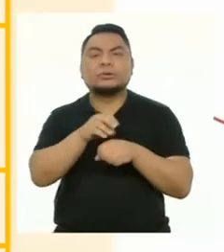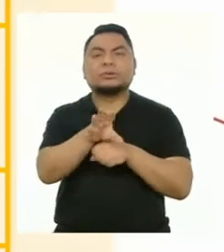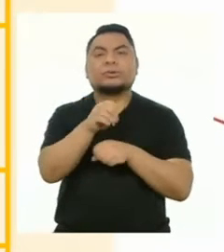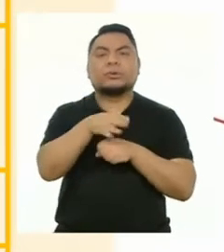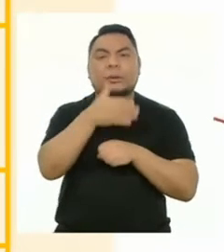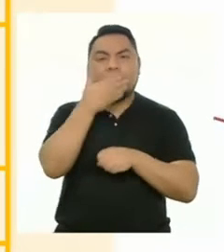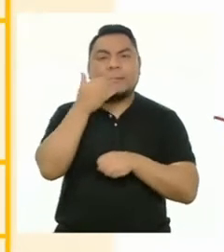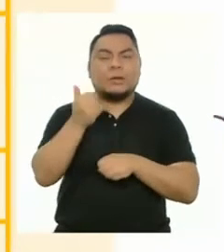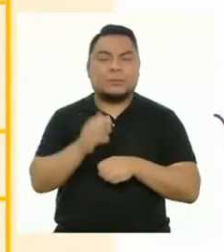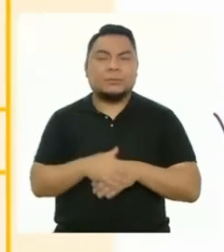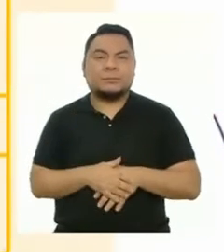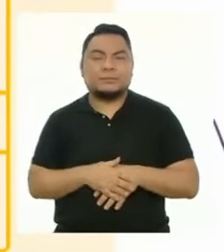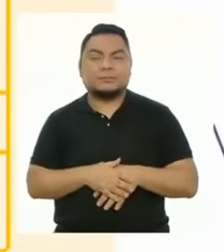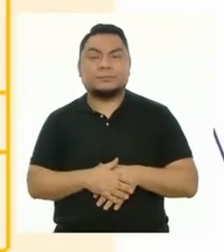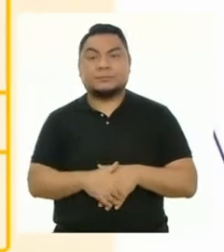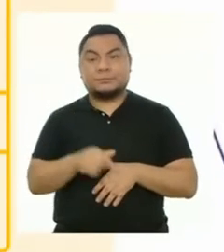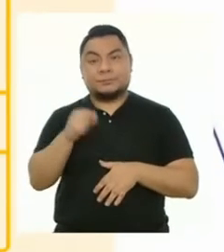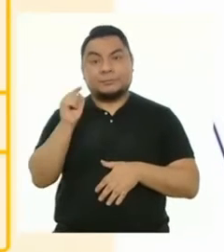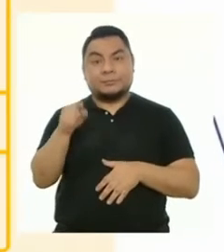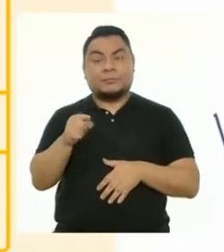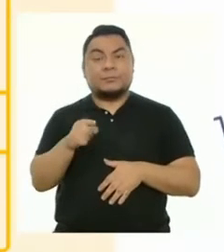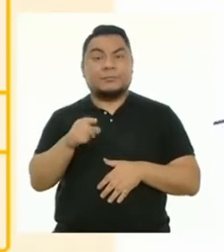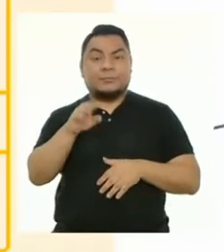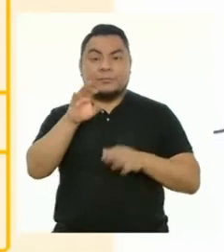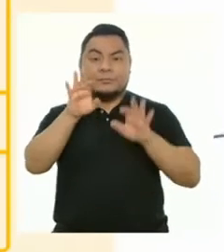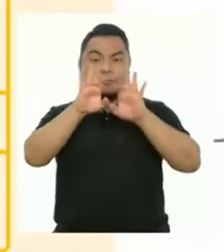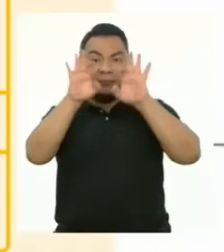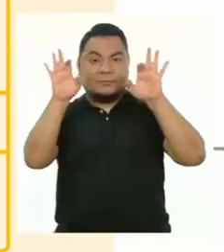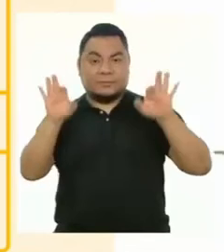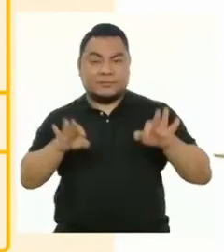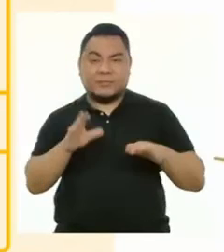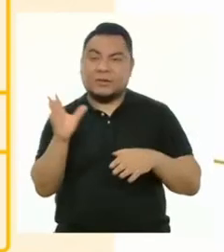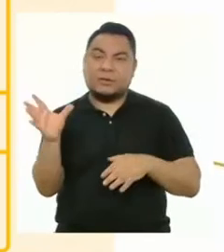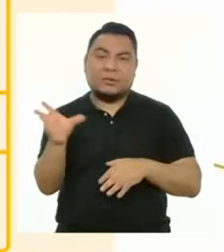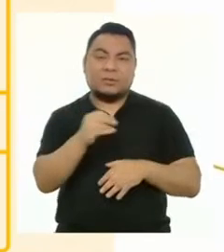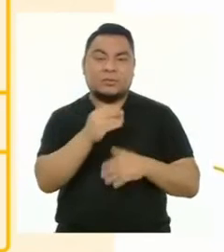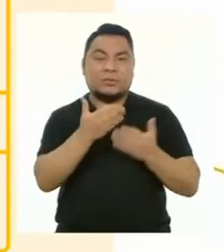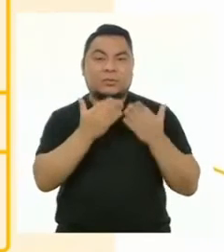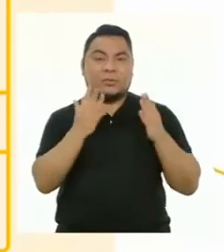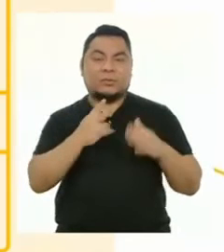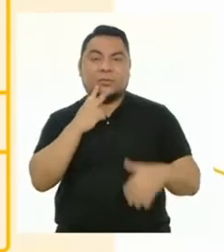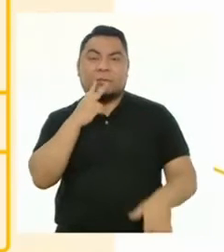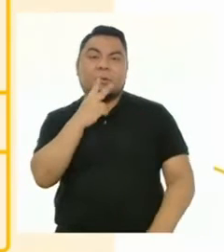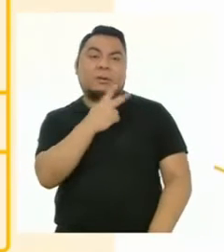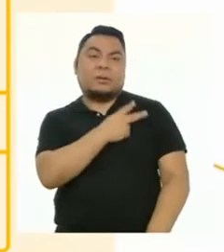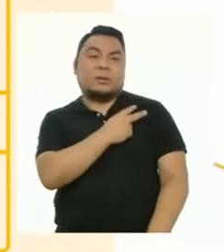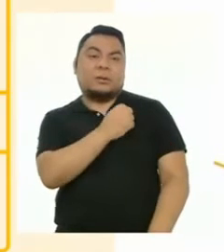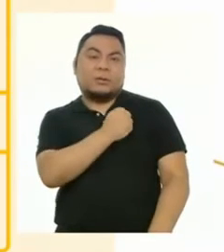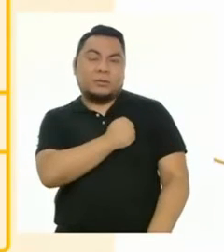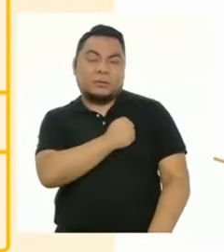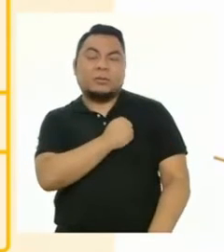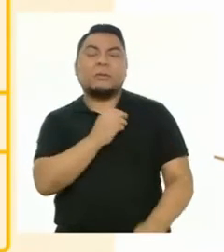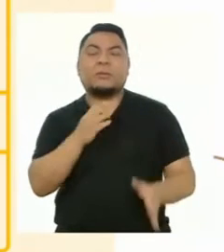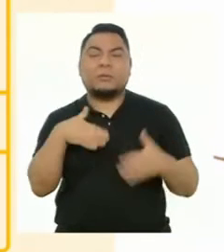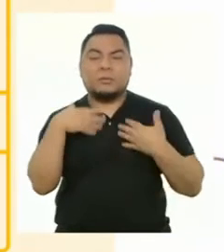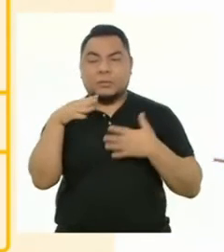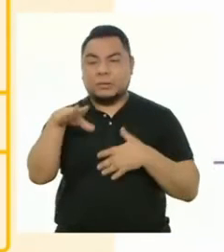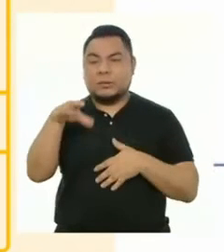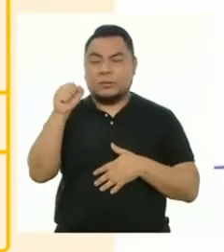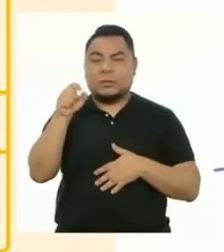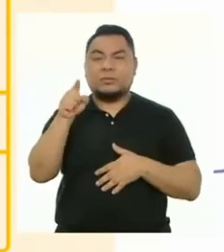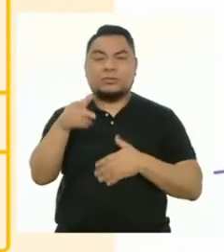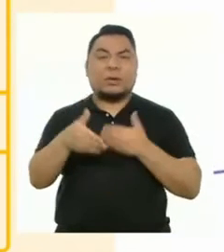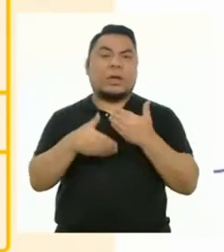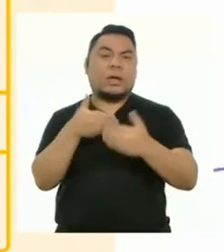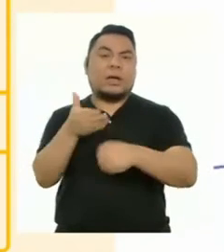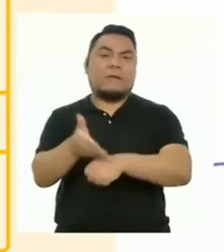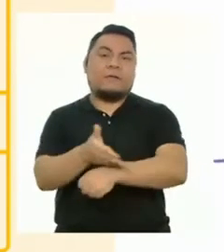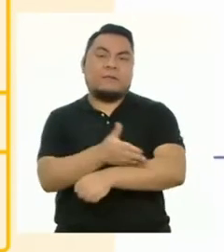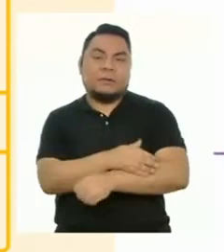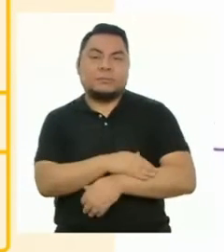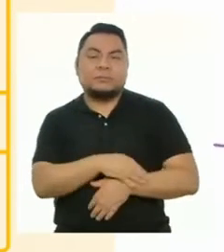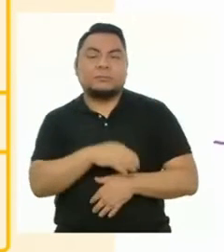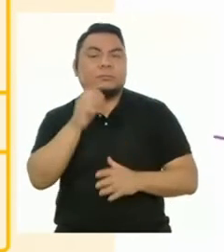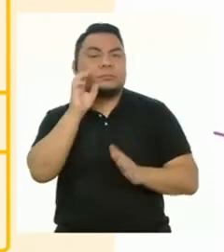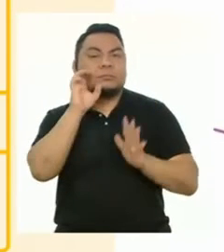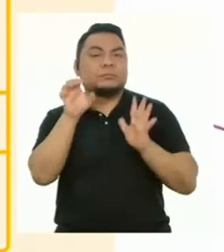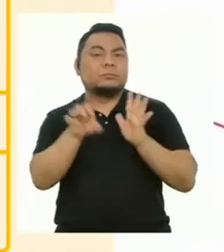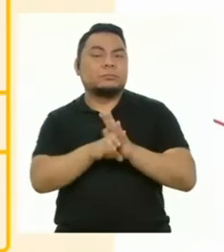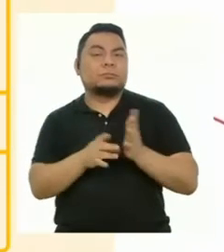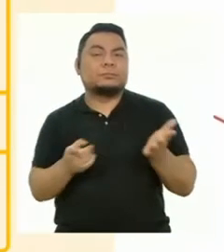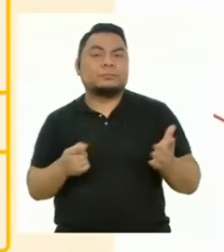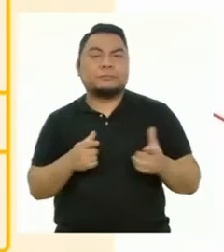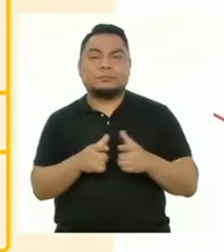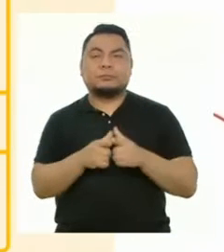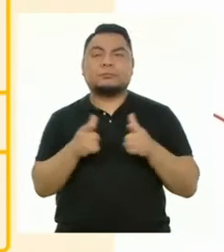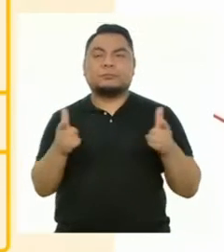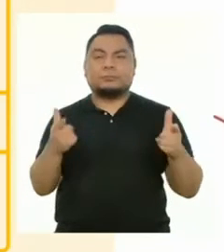sugerencias de mejora. Con esta ficha, todas y todos los estudiantes de segundo o de secundaria pueden identificar sus avances. Por ejemplo,